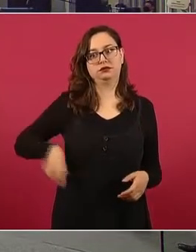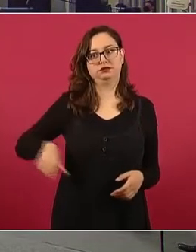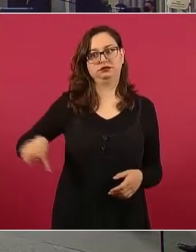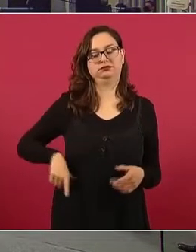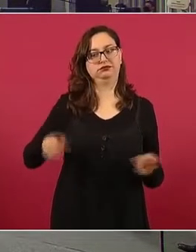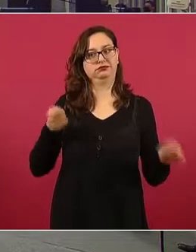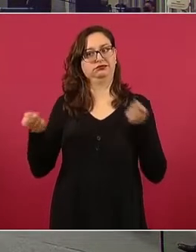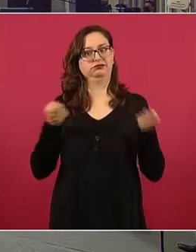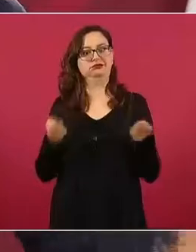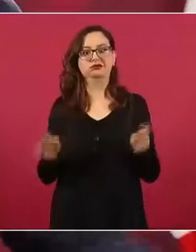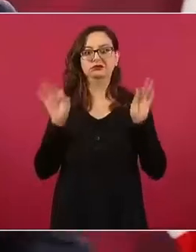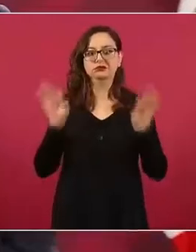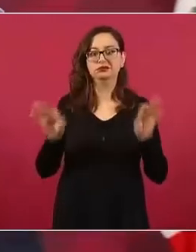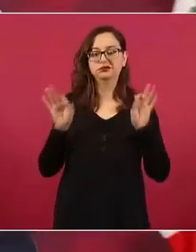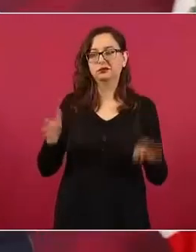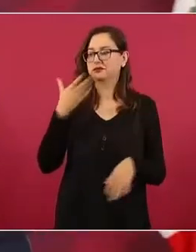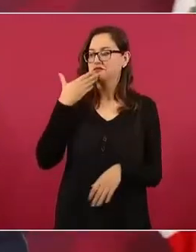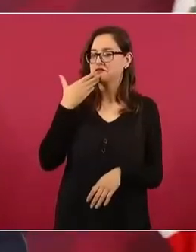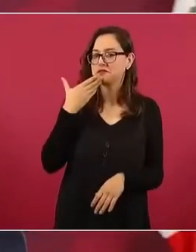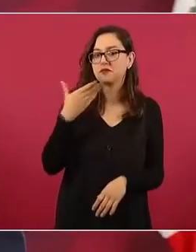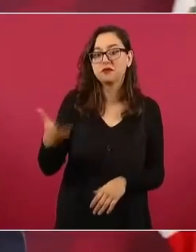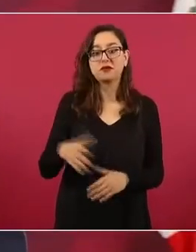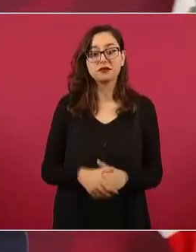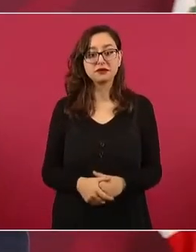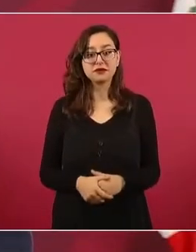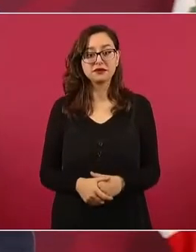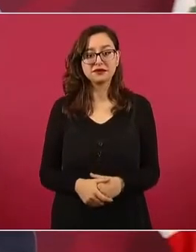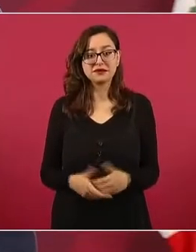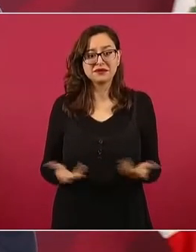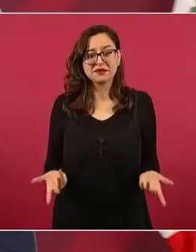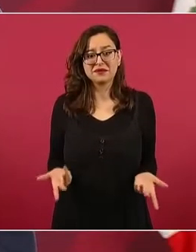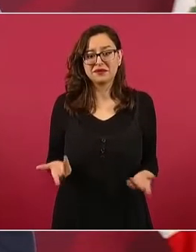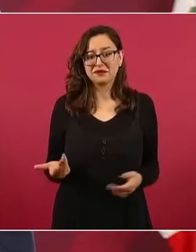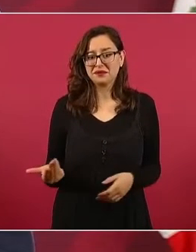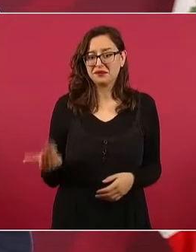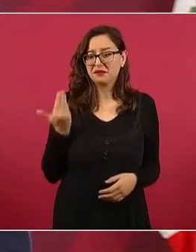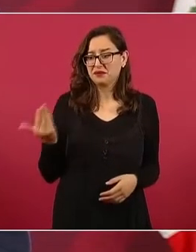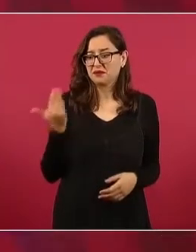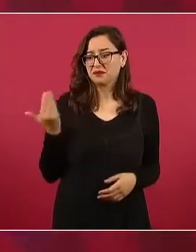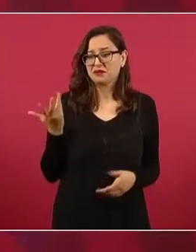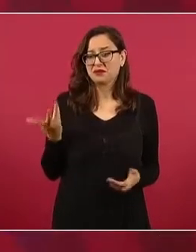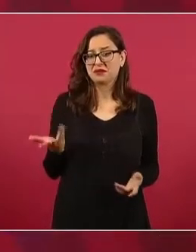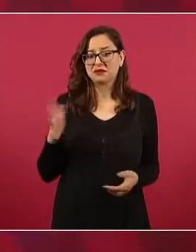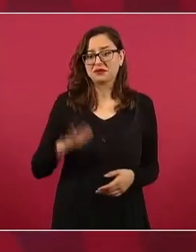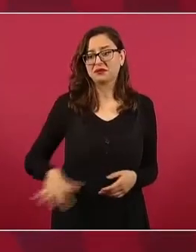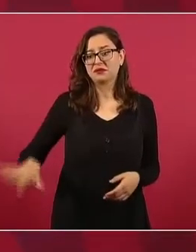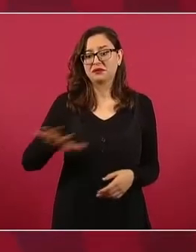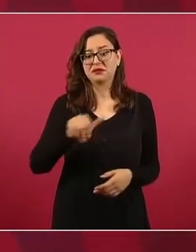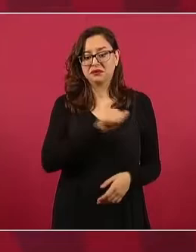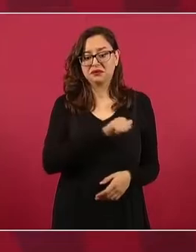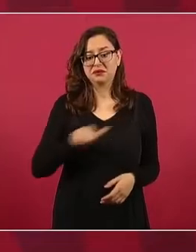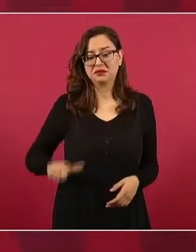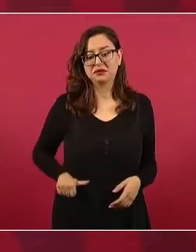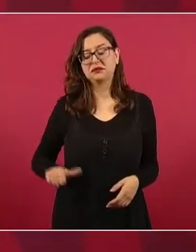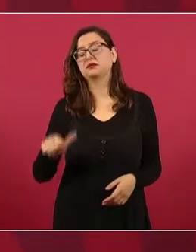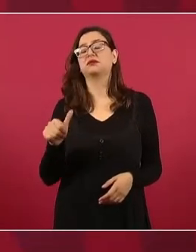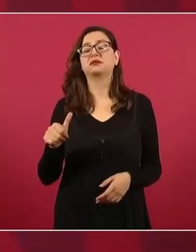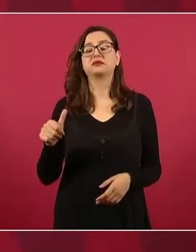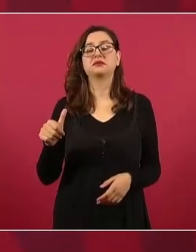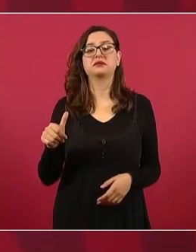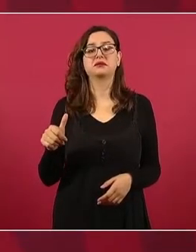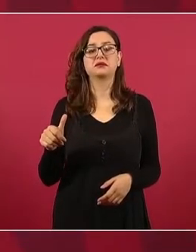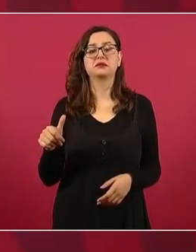Acaba de darse a conocer, que el abogado de esa delegación gobernada por el PAN